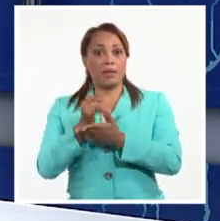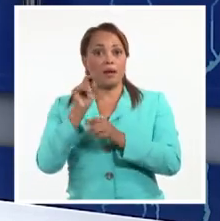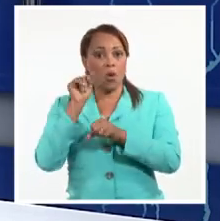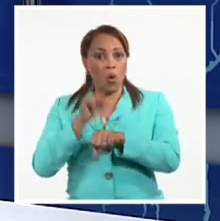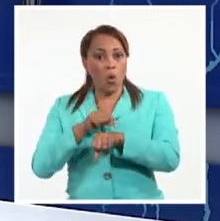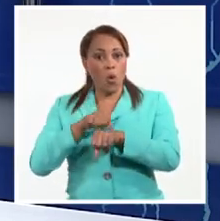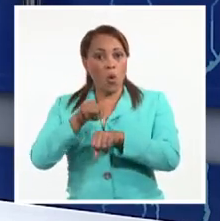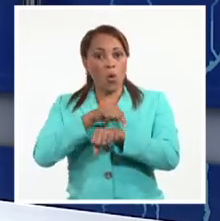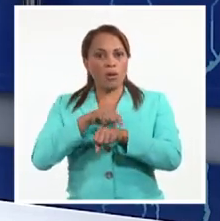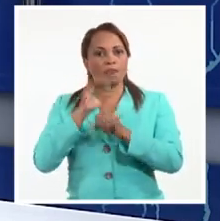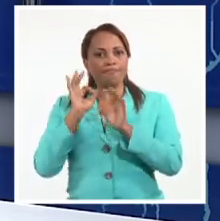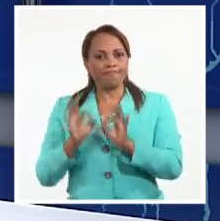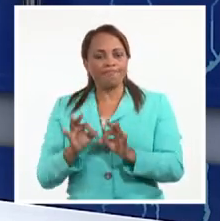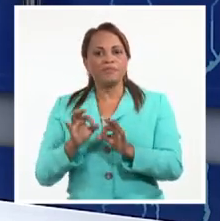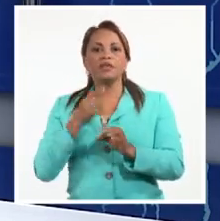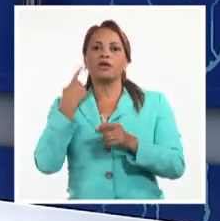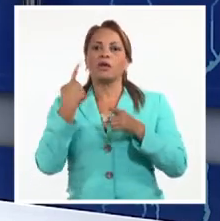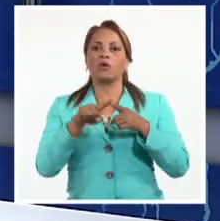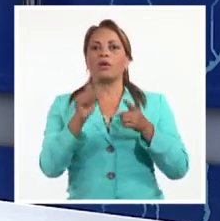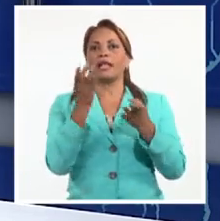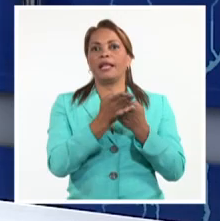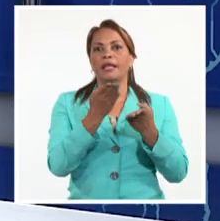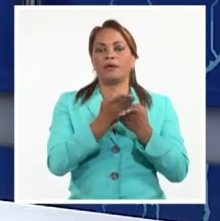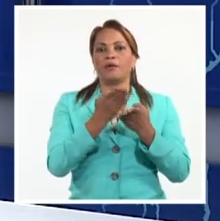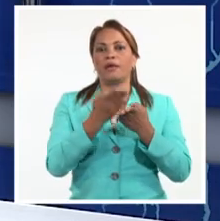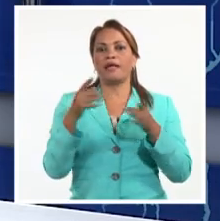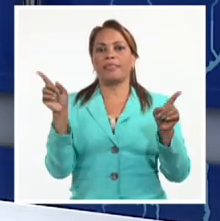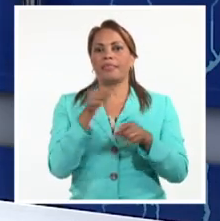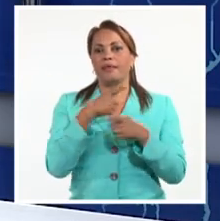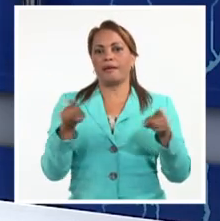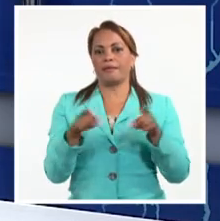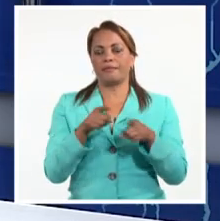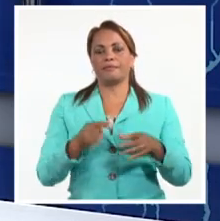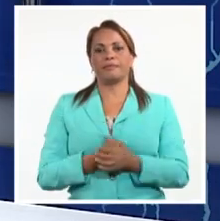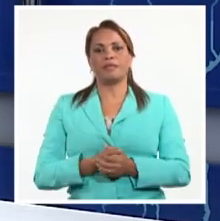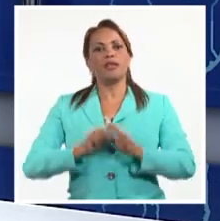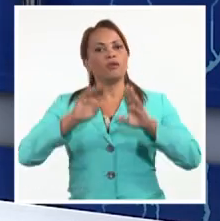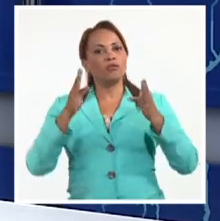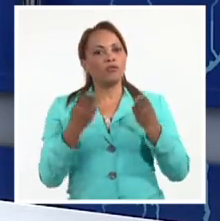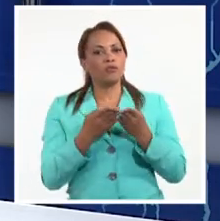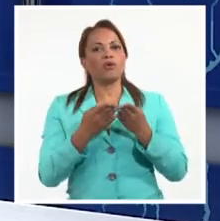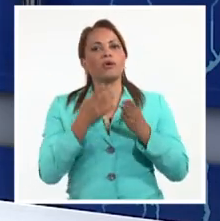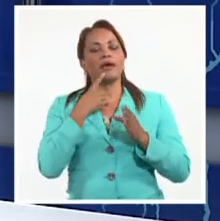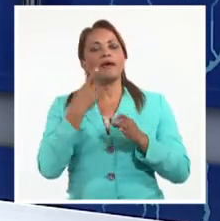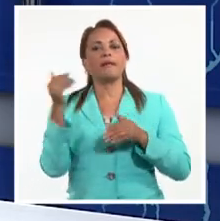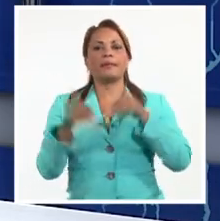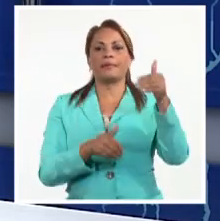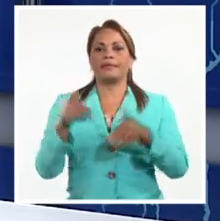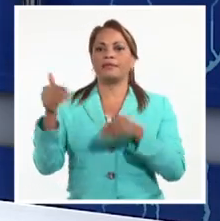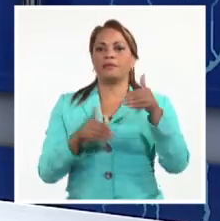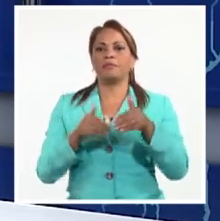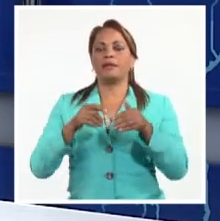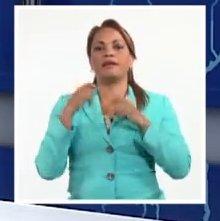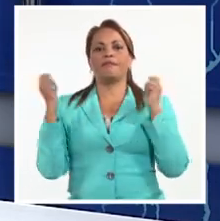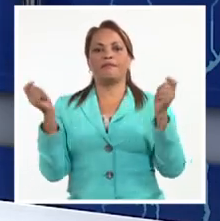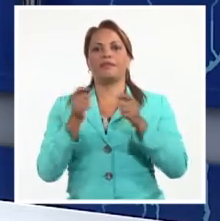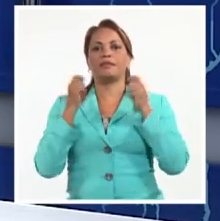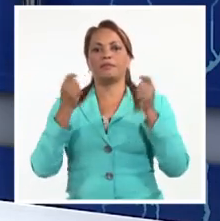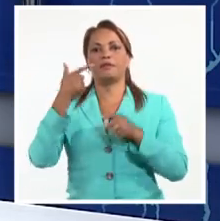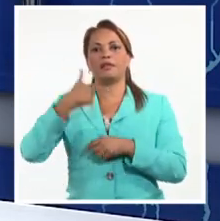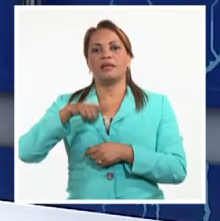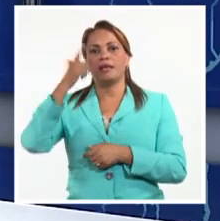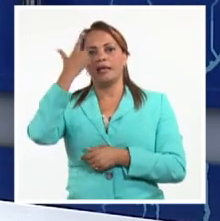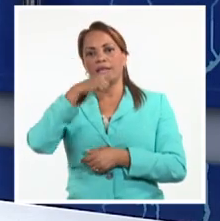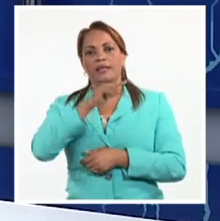lo hará con el Conservatorio Amadeo Roldán. Acciones que se suman a sus presentaciones en el Festival Jazz Plaza